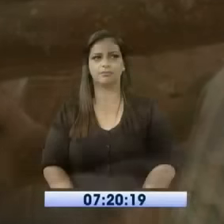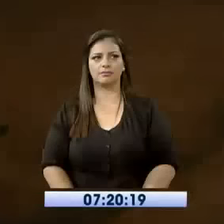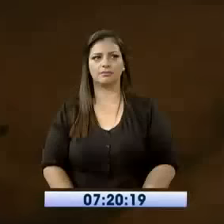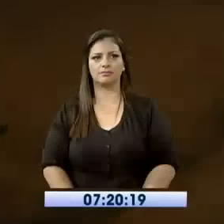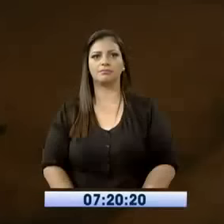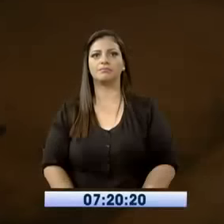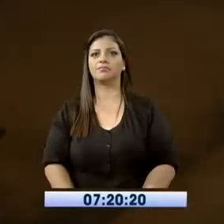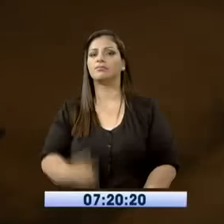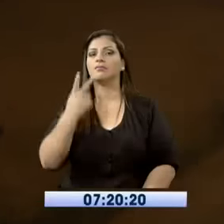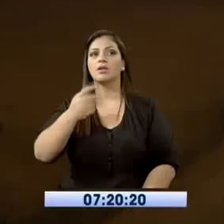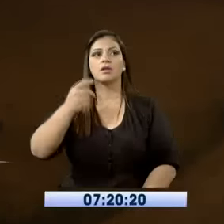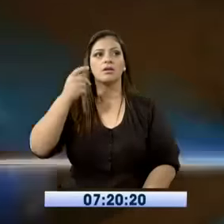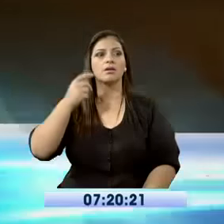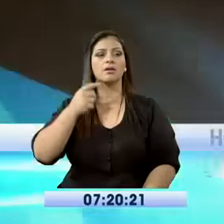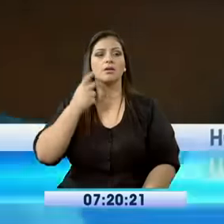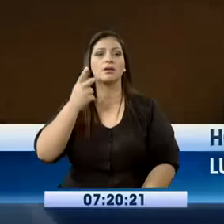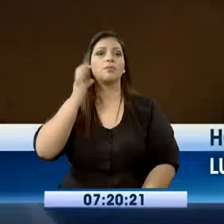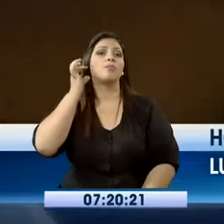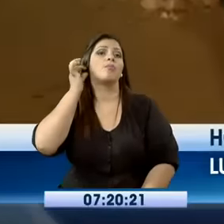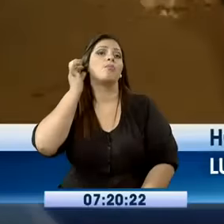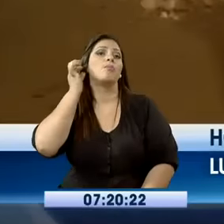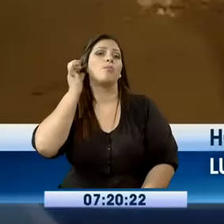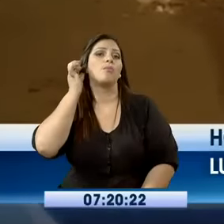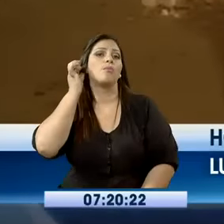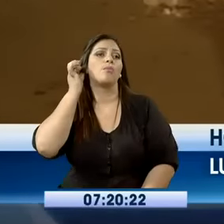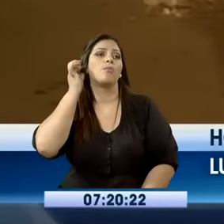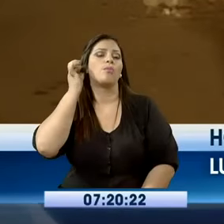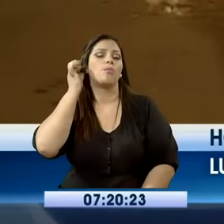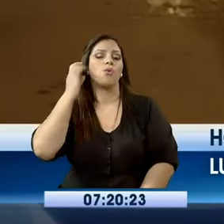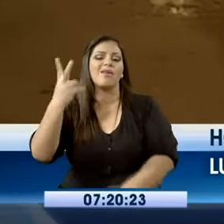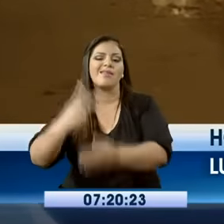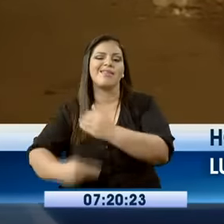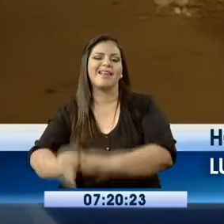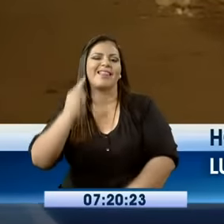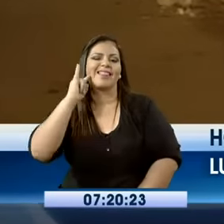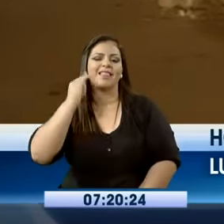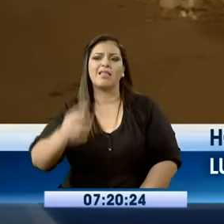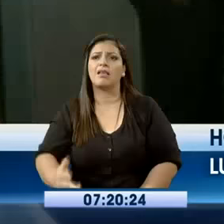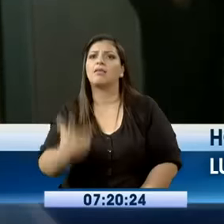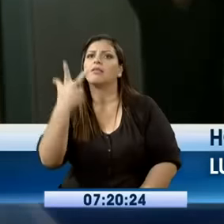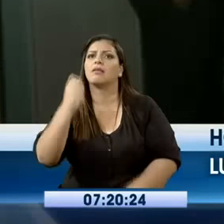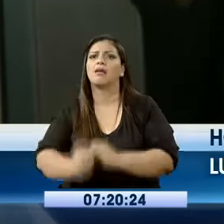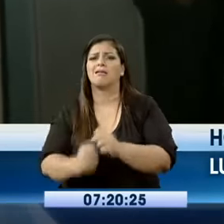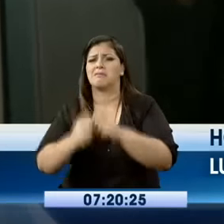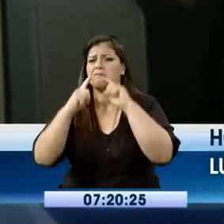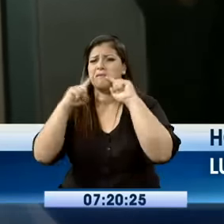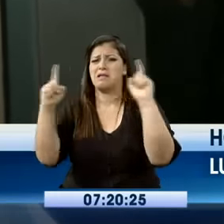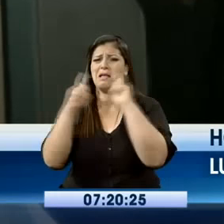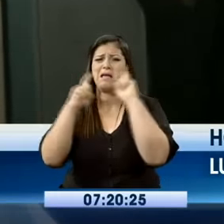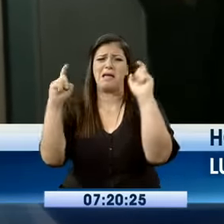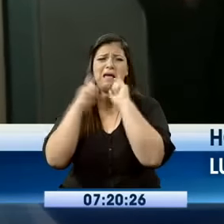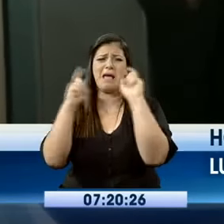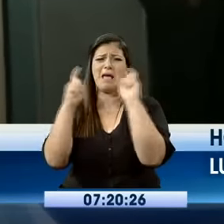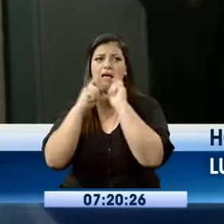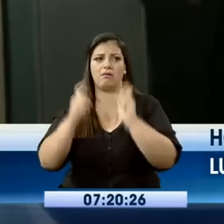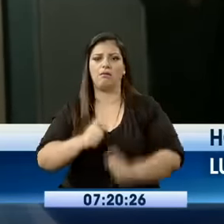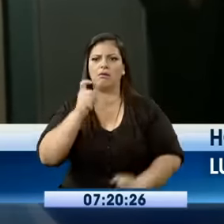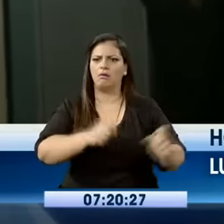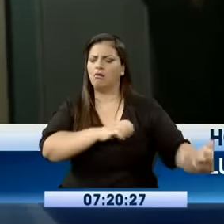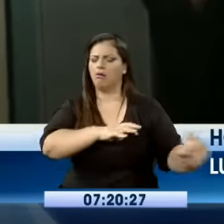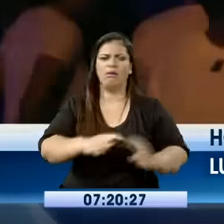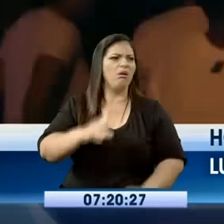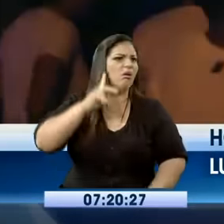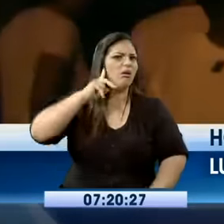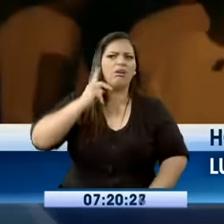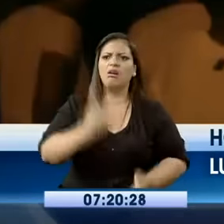Los gritos de auxilio de su hija de tres años alarmó a los vecinos sobre la agresión de la cual estaba haciendo objeto una joven madre de